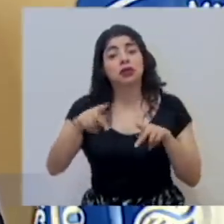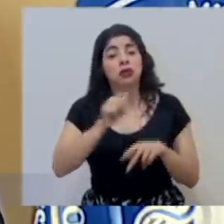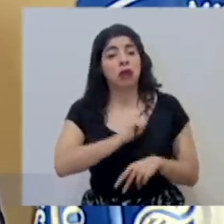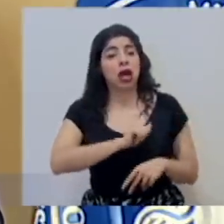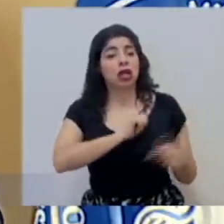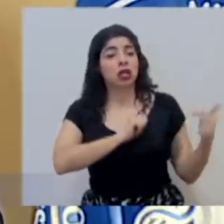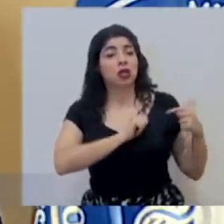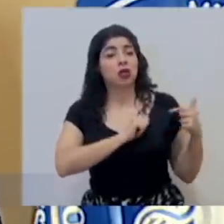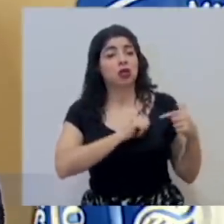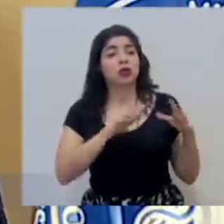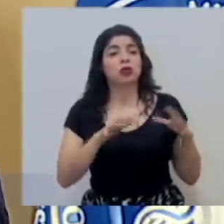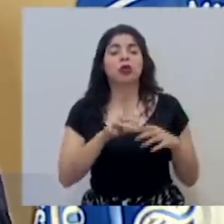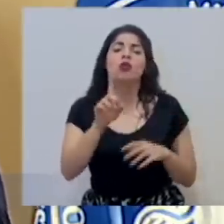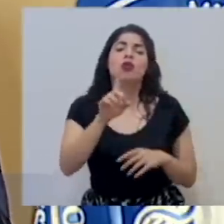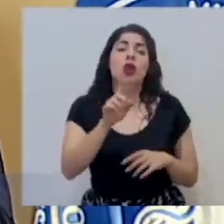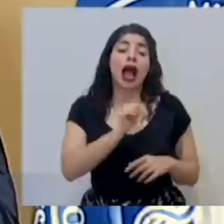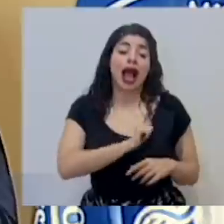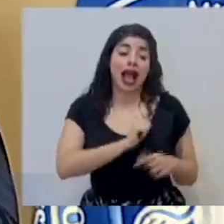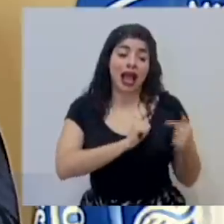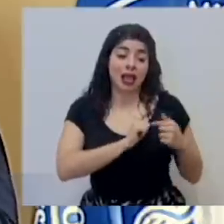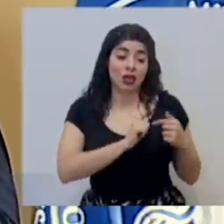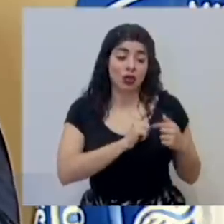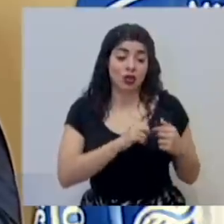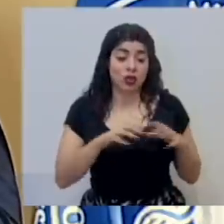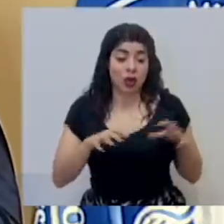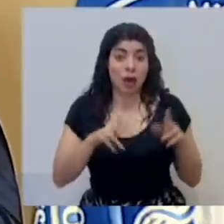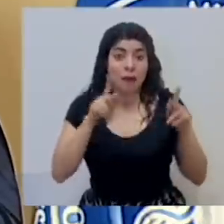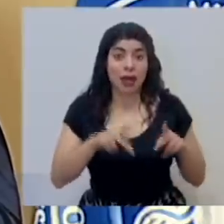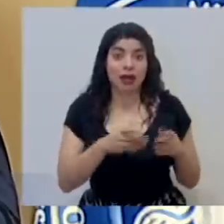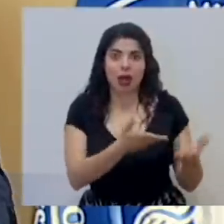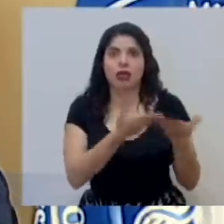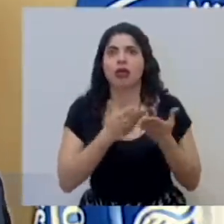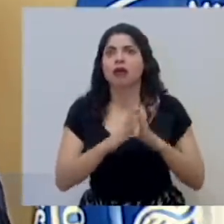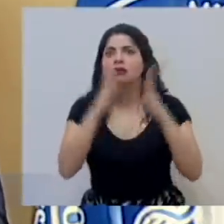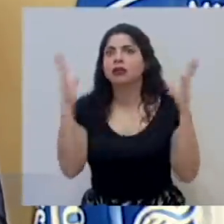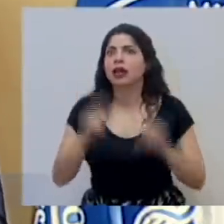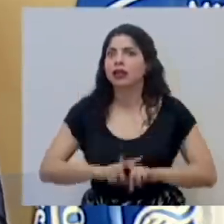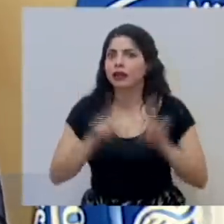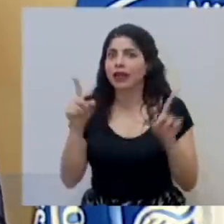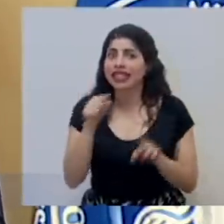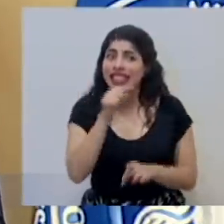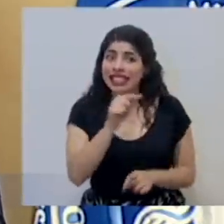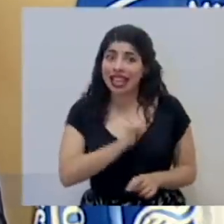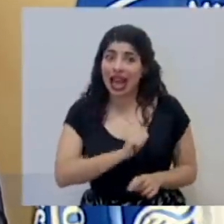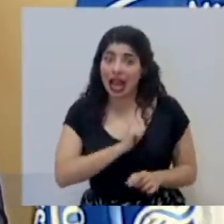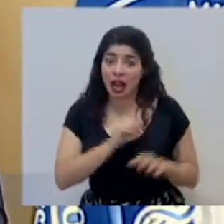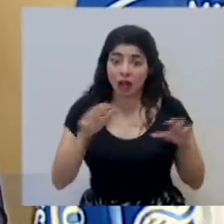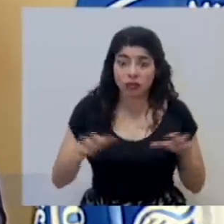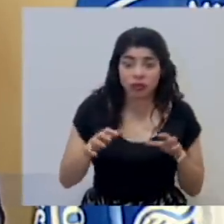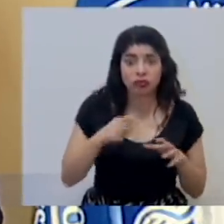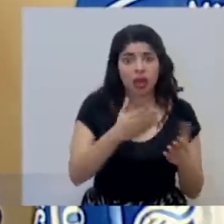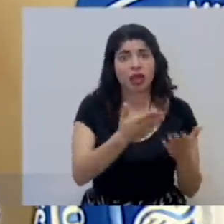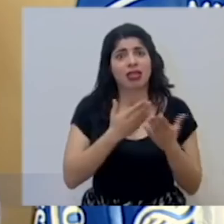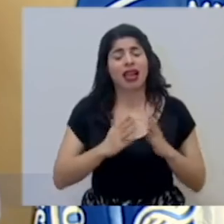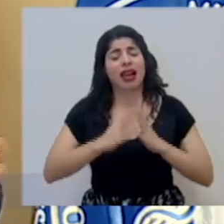personas, más bien, el comportamiento de las personas hace la diferencia, ese es el que hace la diferencia.